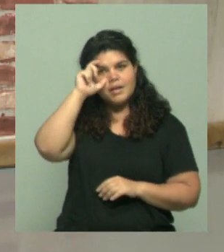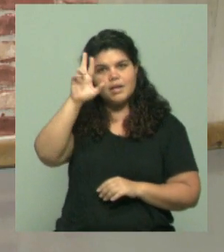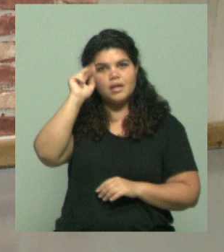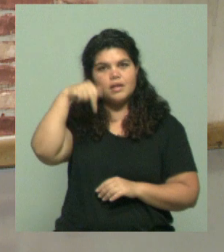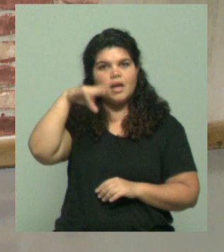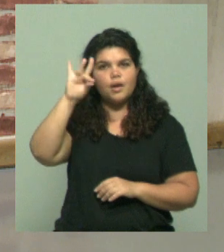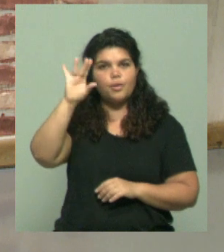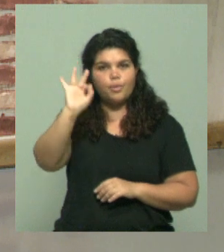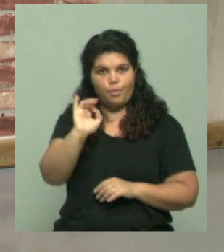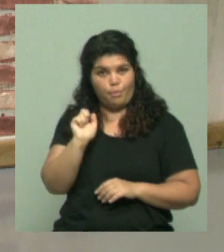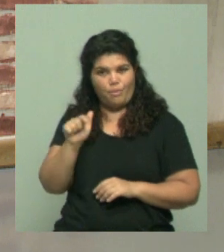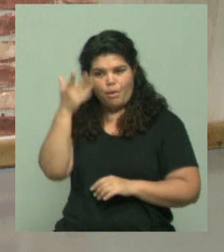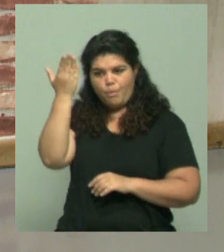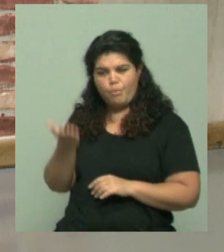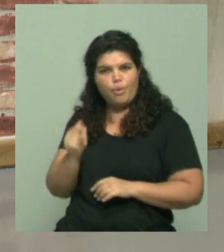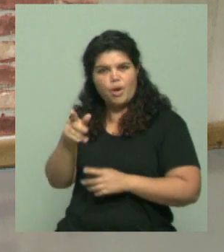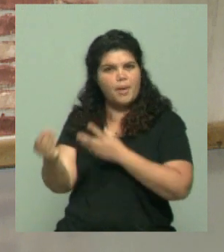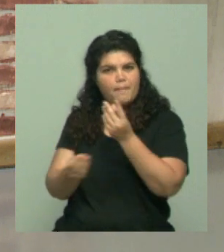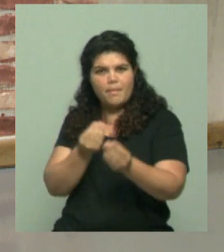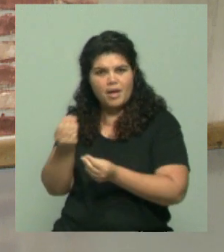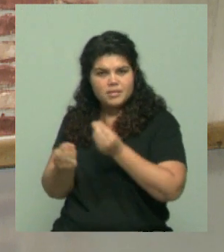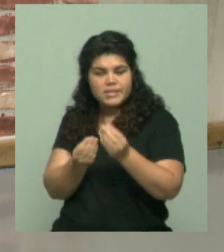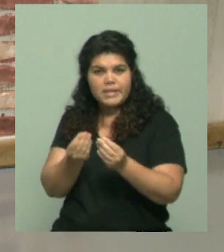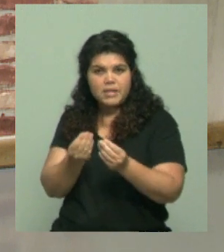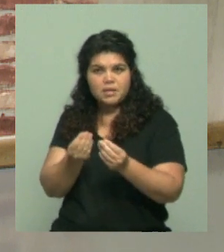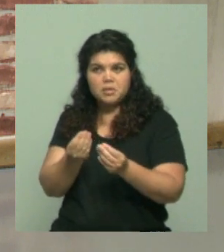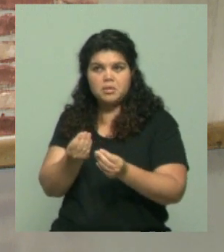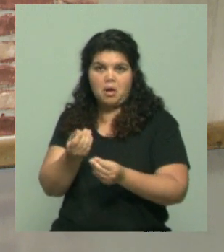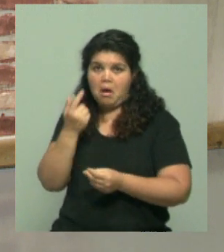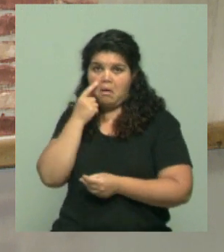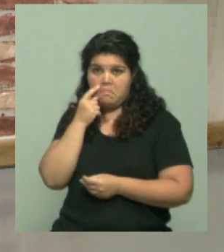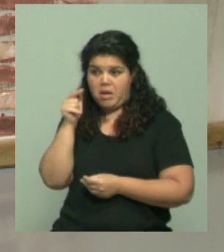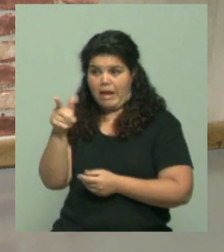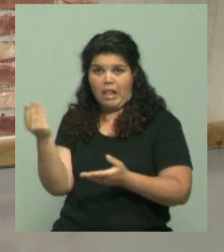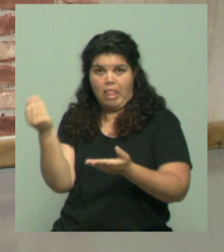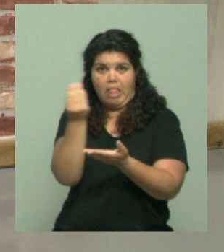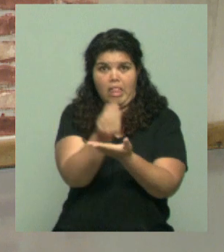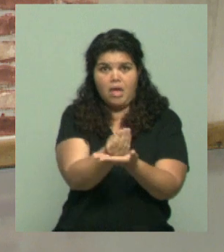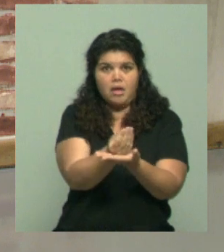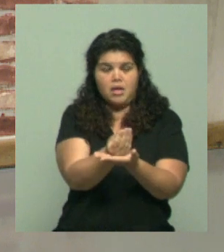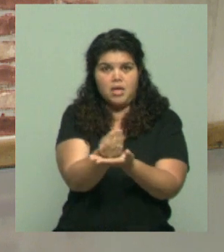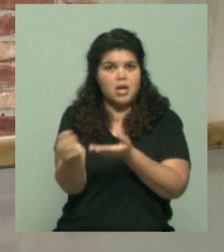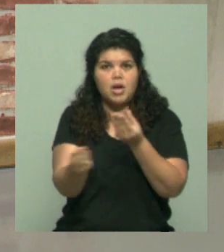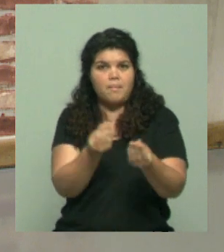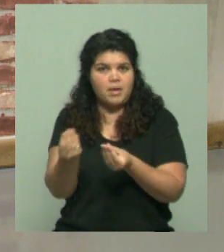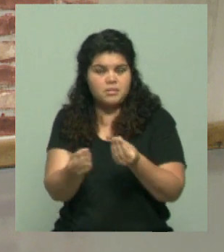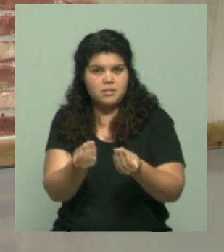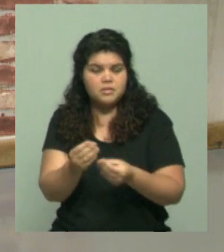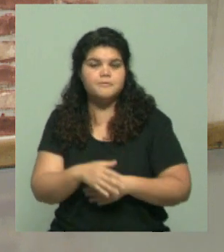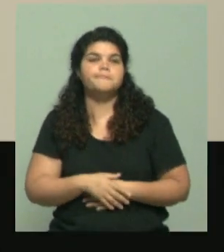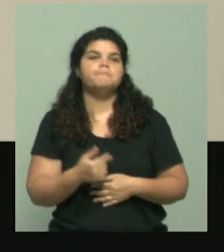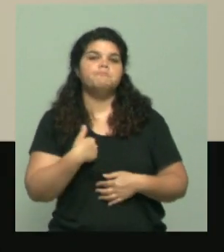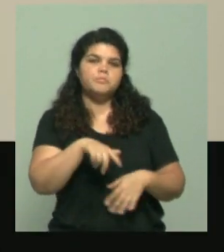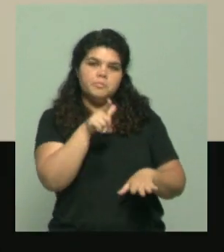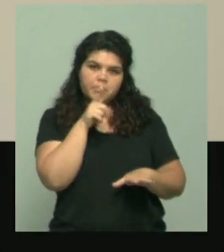que puede ser ventajoso para la Argentina una figura como la de este hombre? Bien, mirá, veo una figura